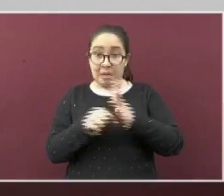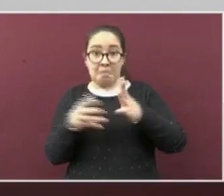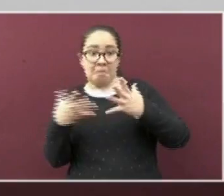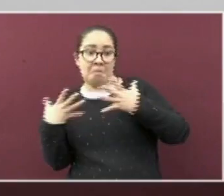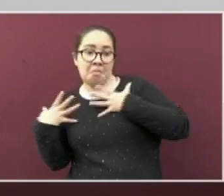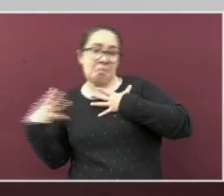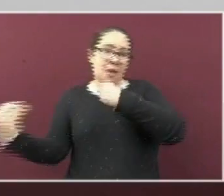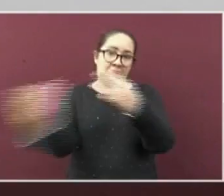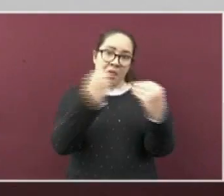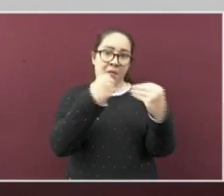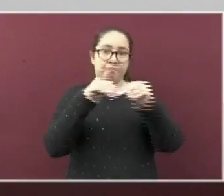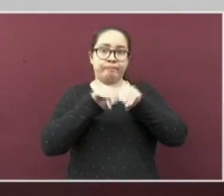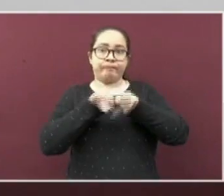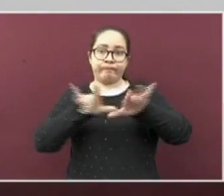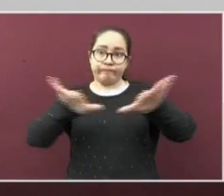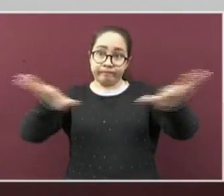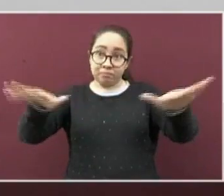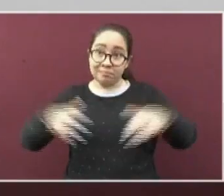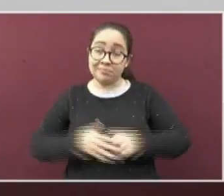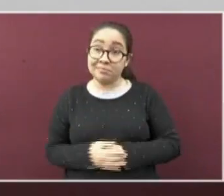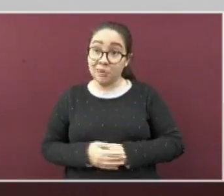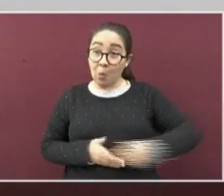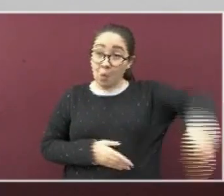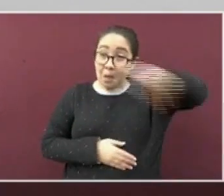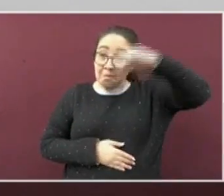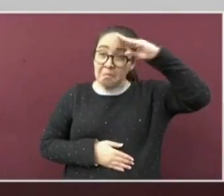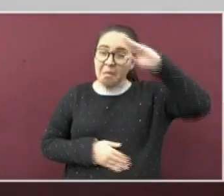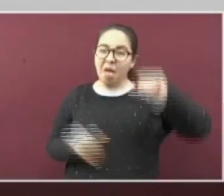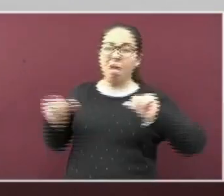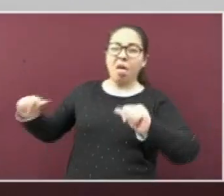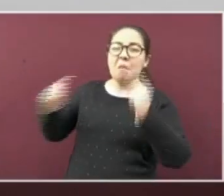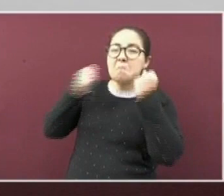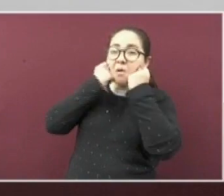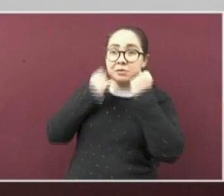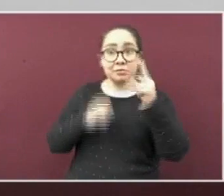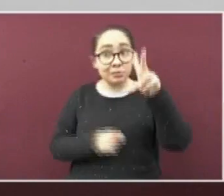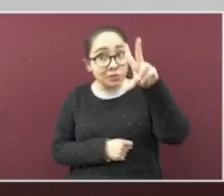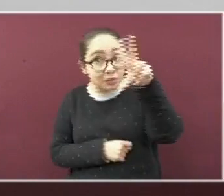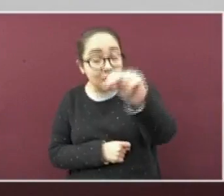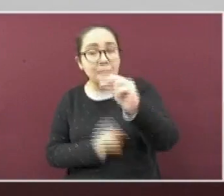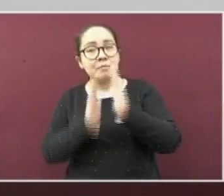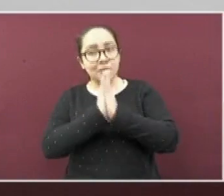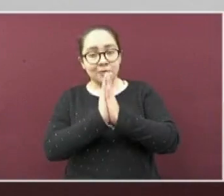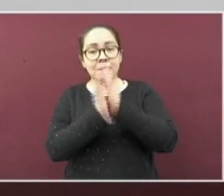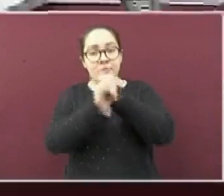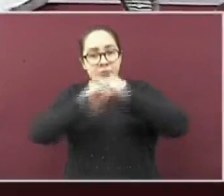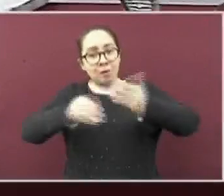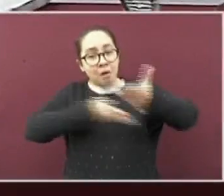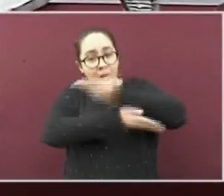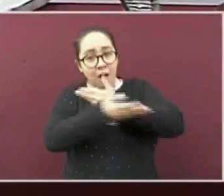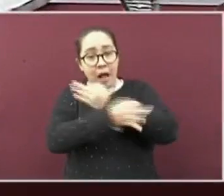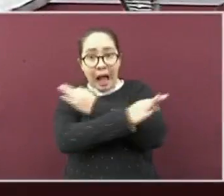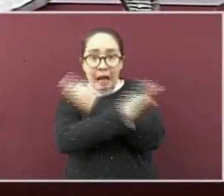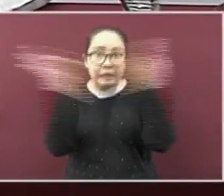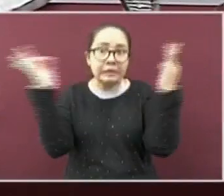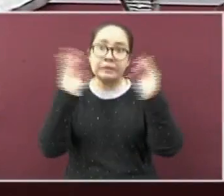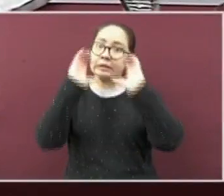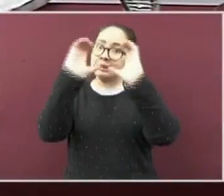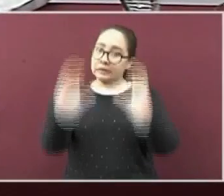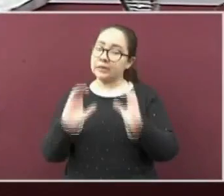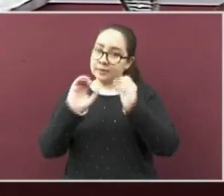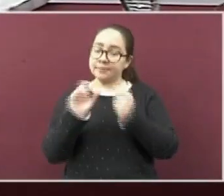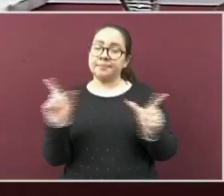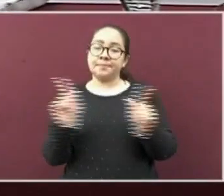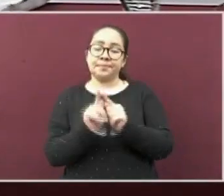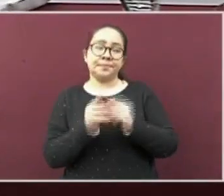lugares infectando a más personas. No lo tome a la ligera, comparte esta información y no se exponga al contagio. Por mi parte es todo, doctor